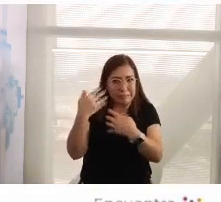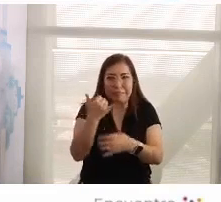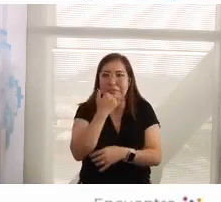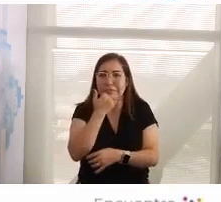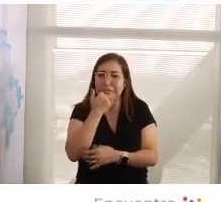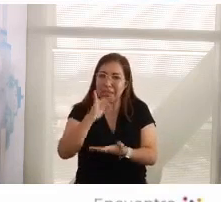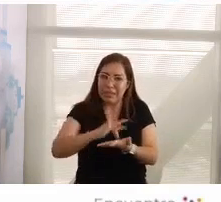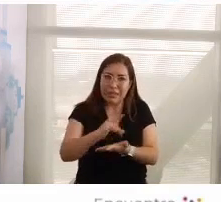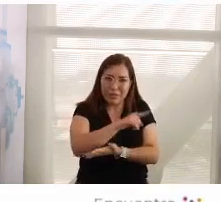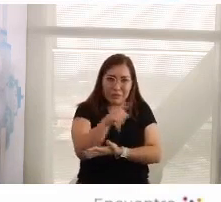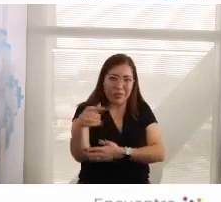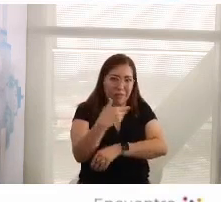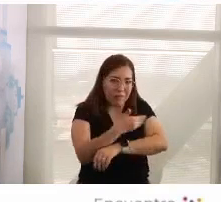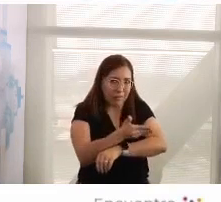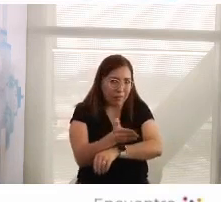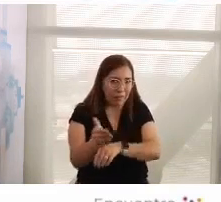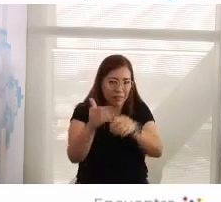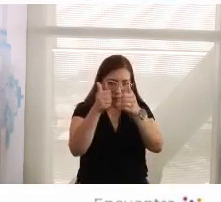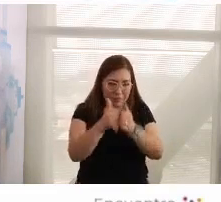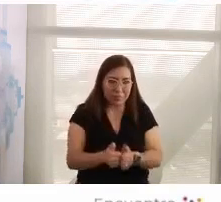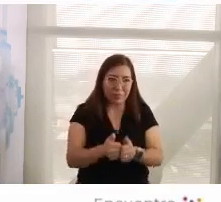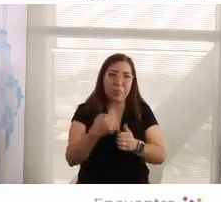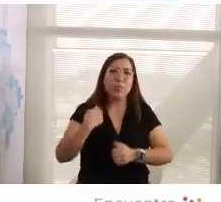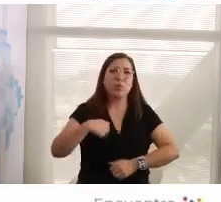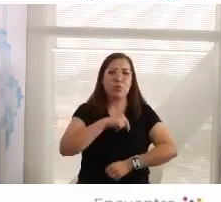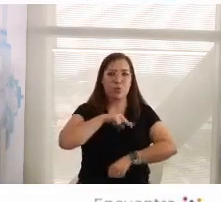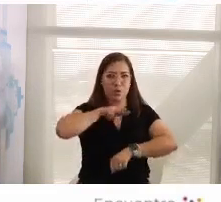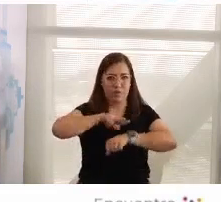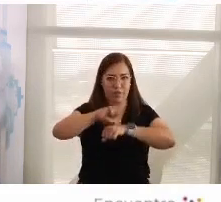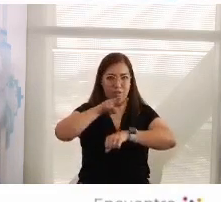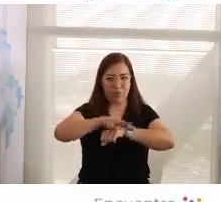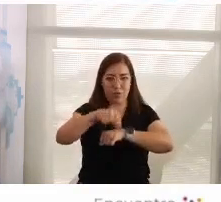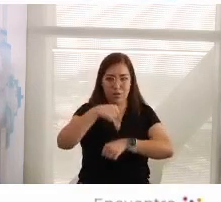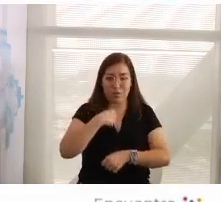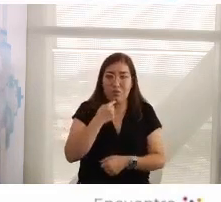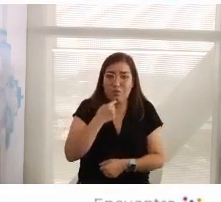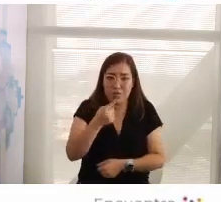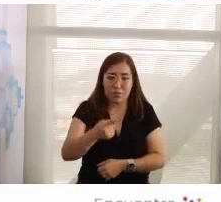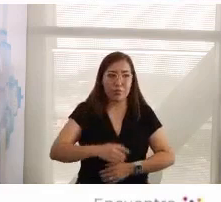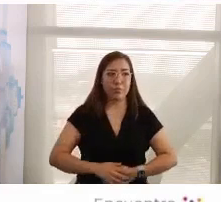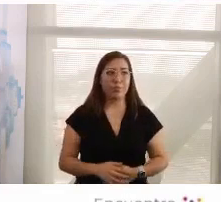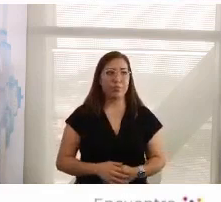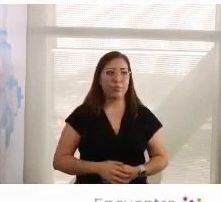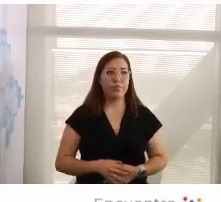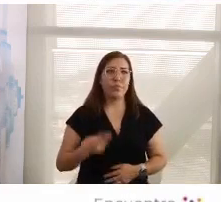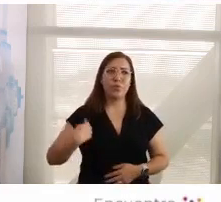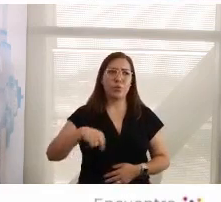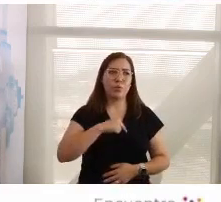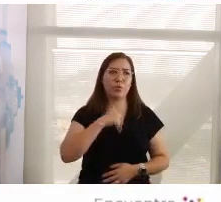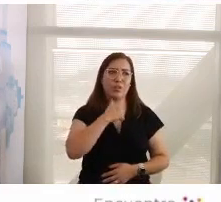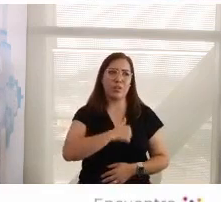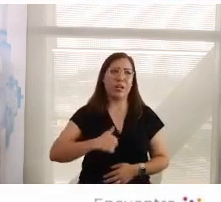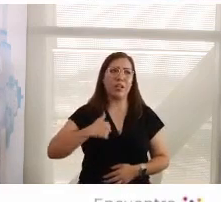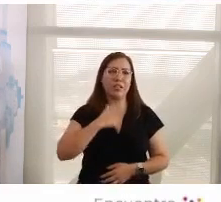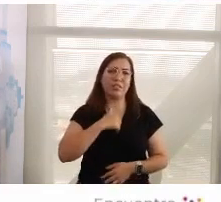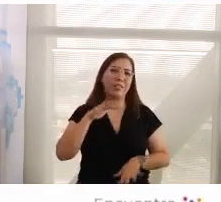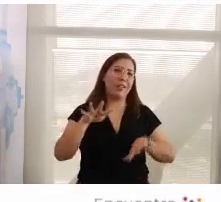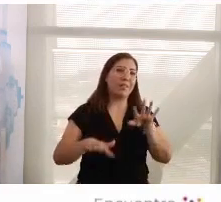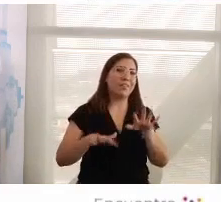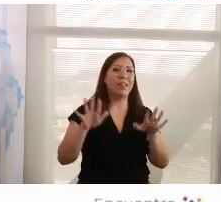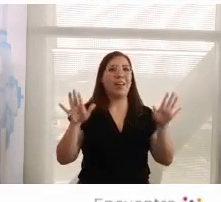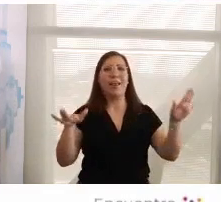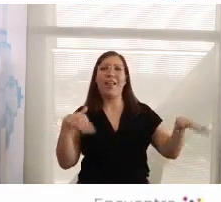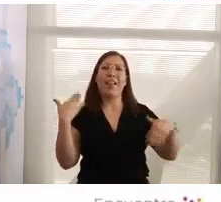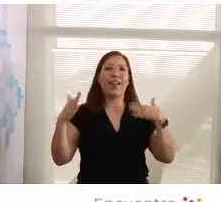gracias a todos por quedarse un tiempo más. De parte de nosotros de Venezuela, yo les quiero decir algo. Nosotros, lamentablemente, a veces muy jocosamente